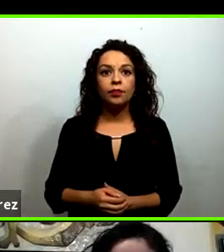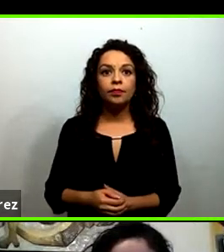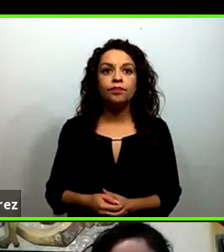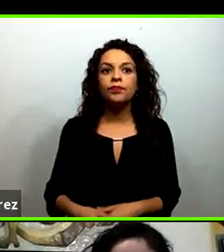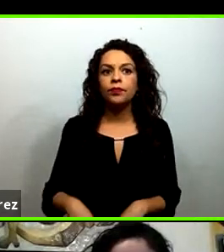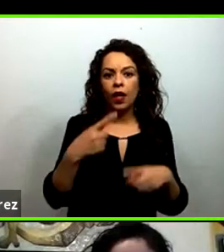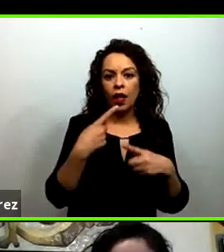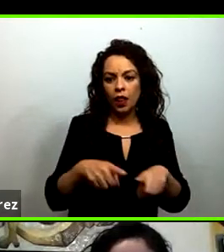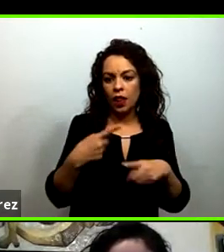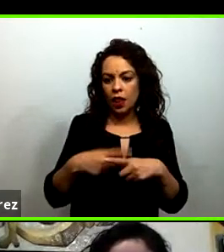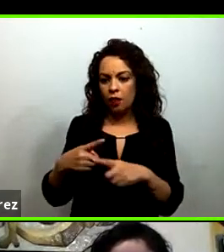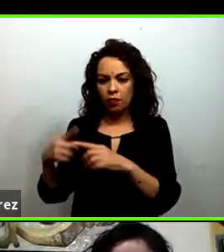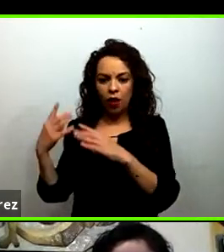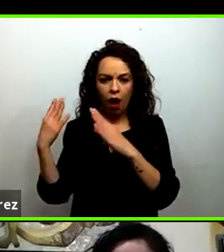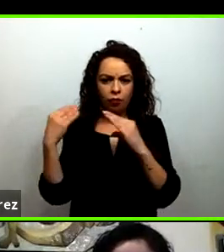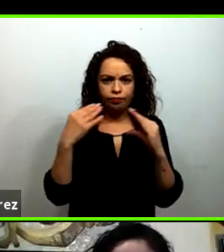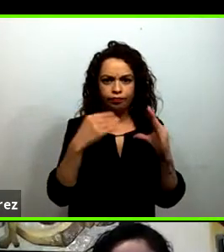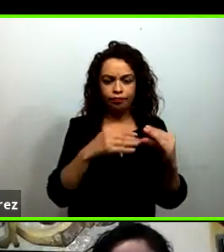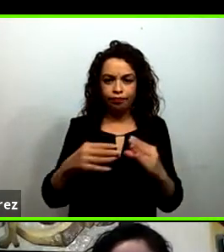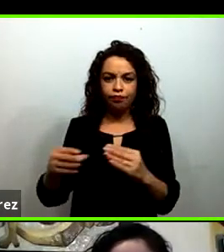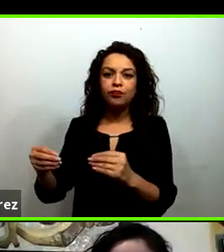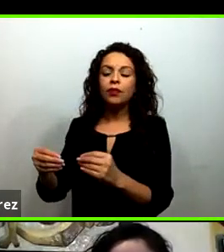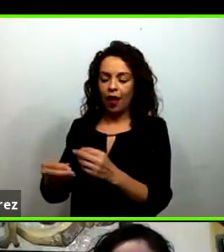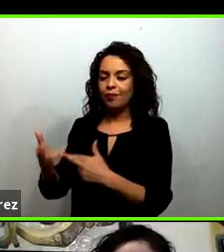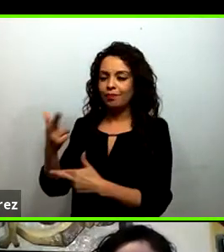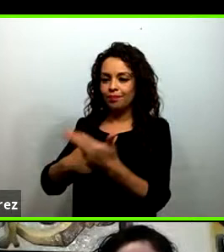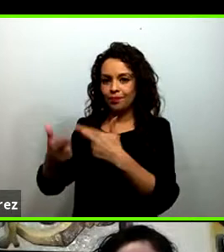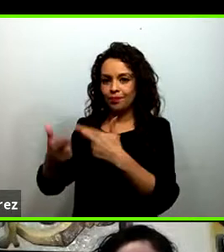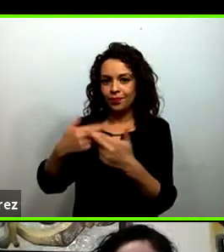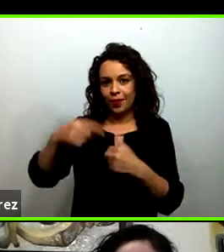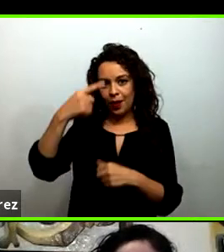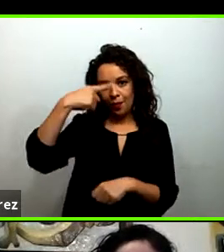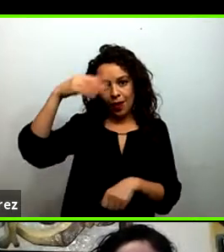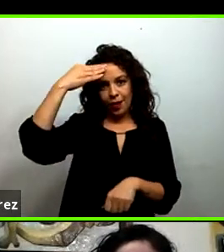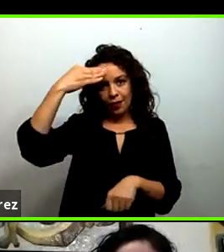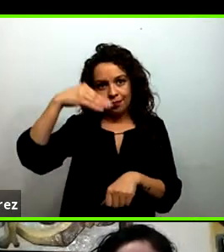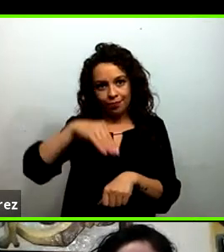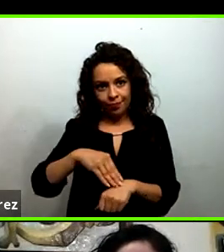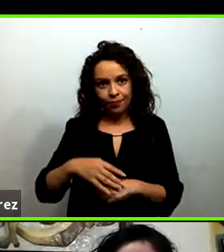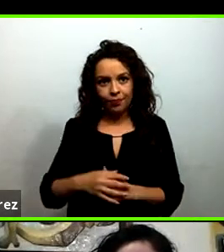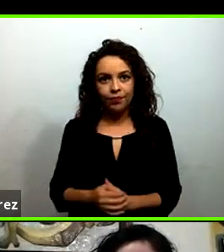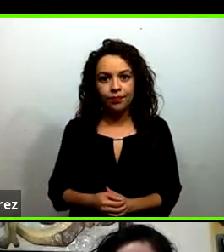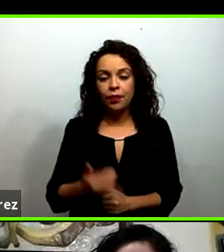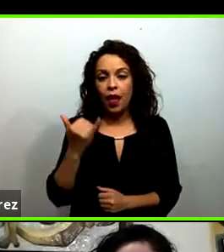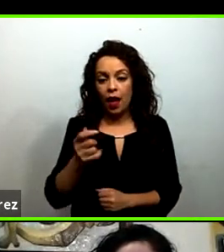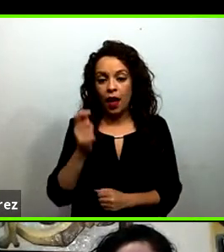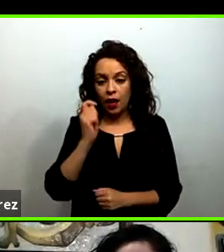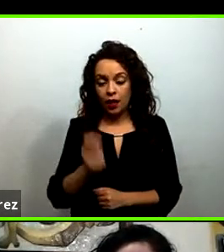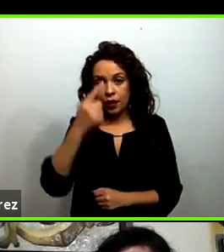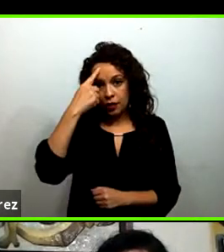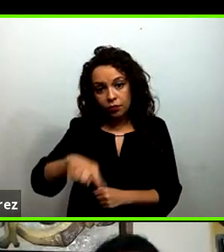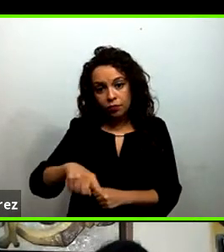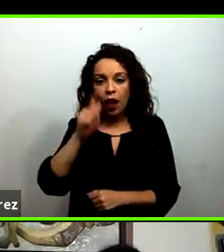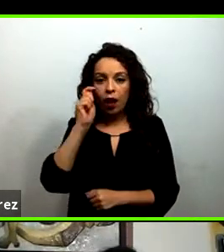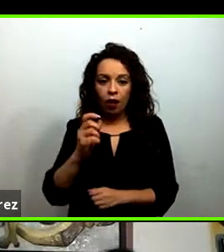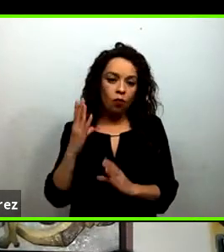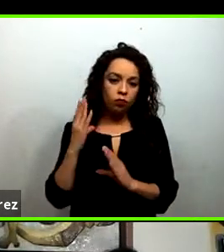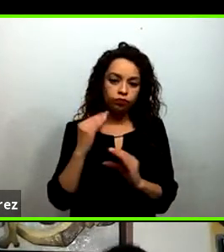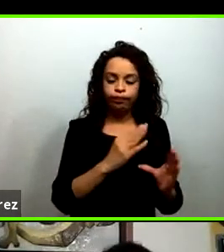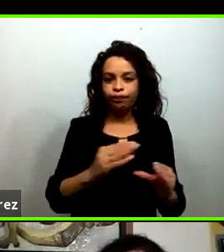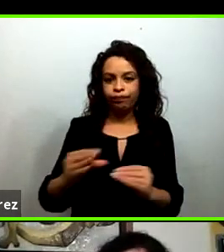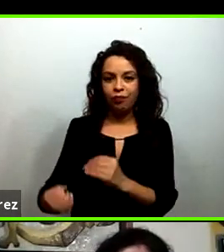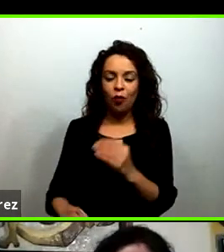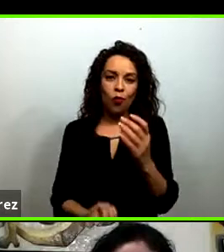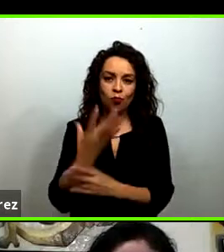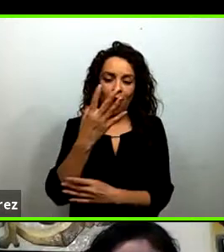seminario para replantear los futuros de la educación justamente bueno muchísimas gracias a todas y todos